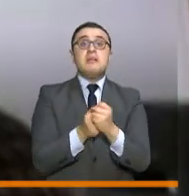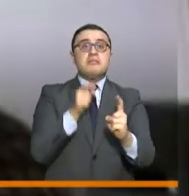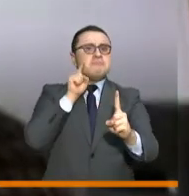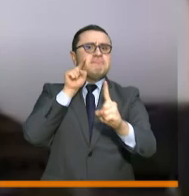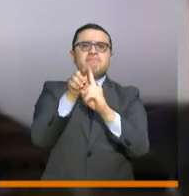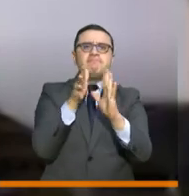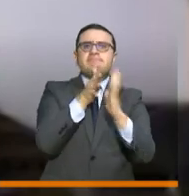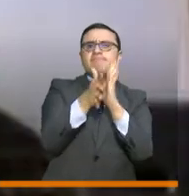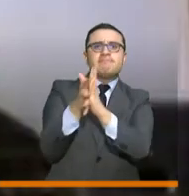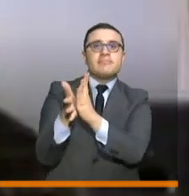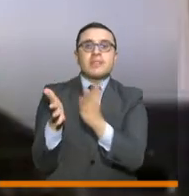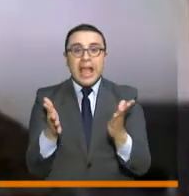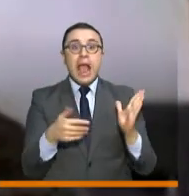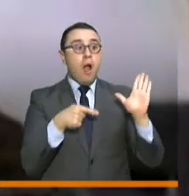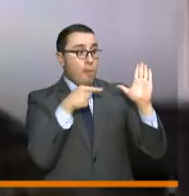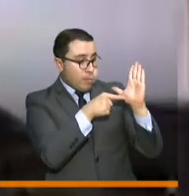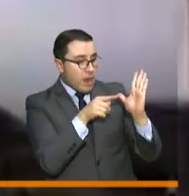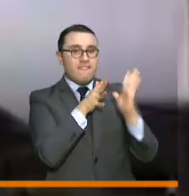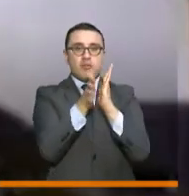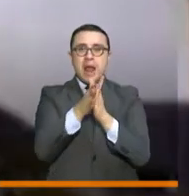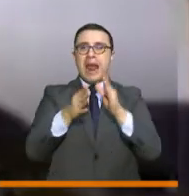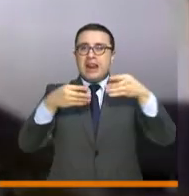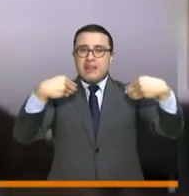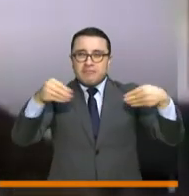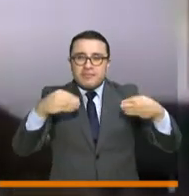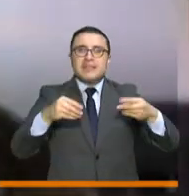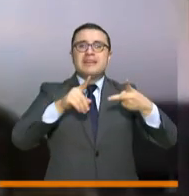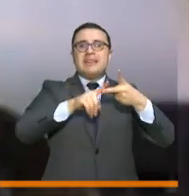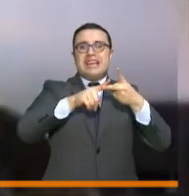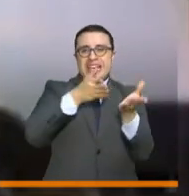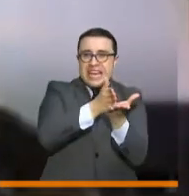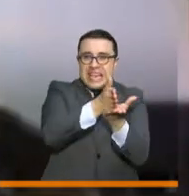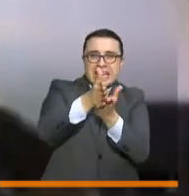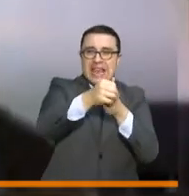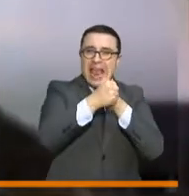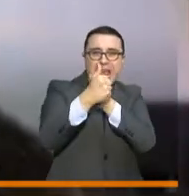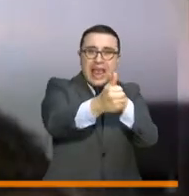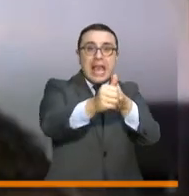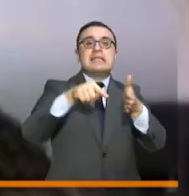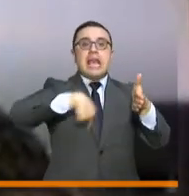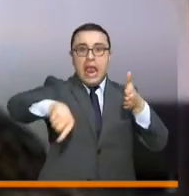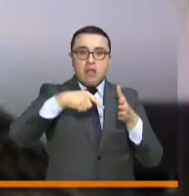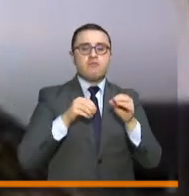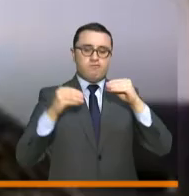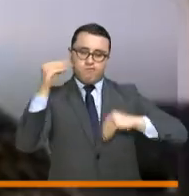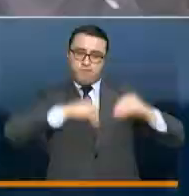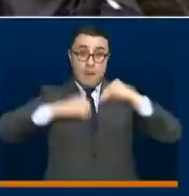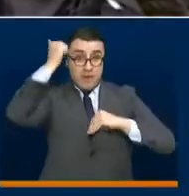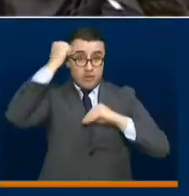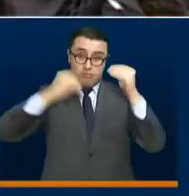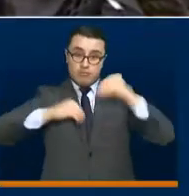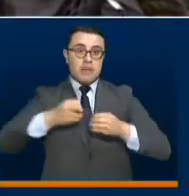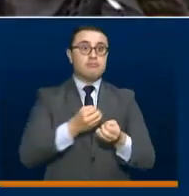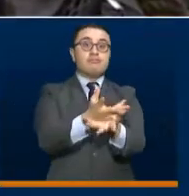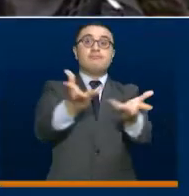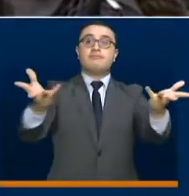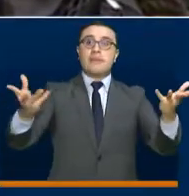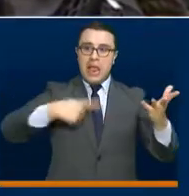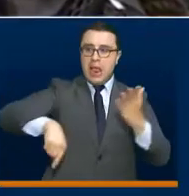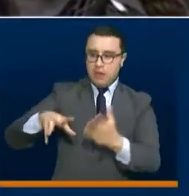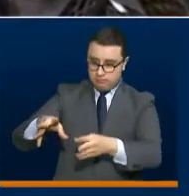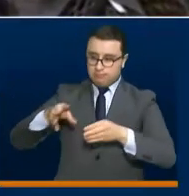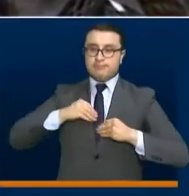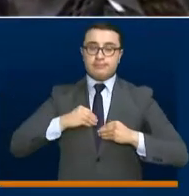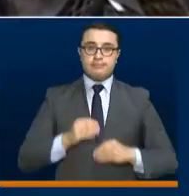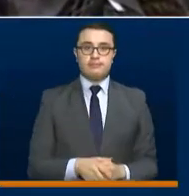inmerso en estos textos y en estas guías que se desarrolla por parte de los docentes. Muchísimas gracias, rectora. Les